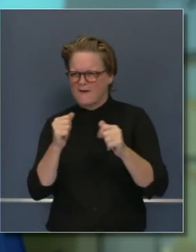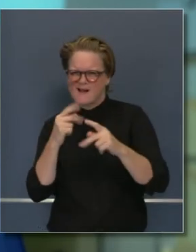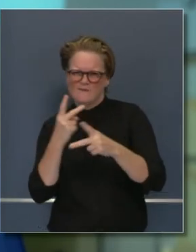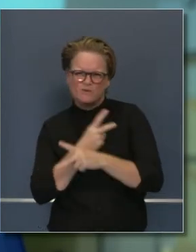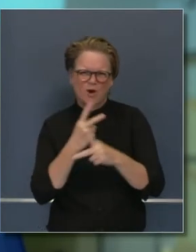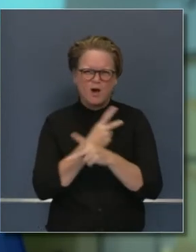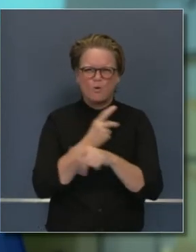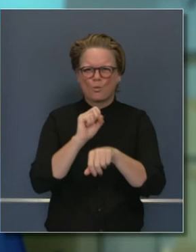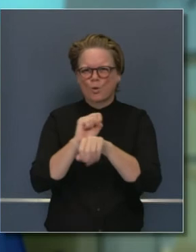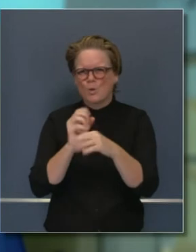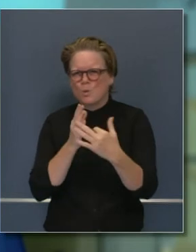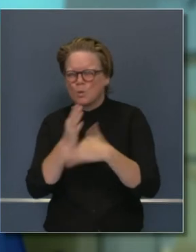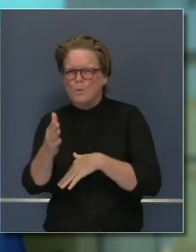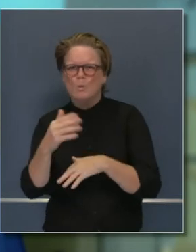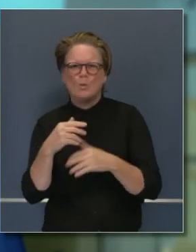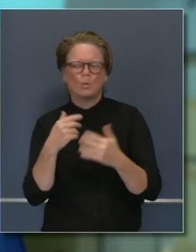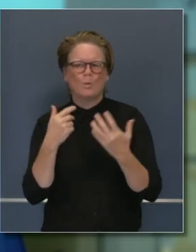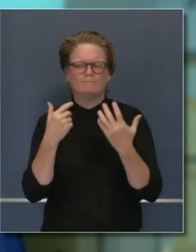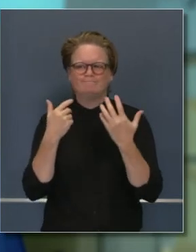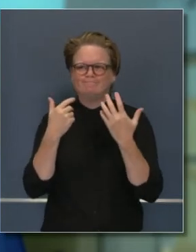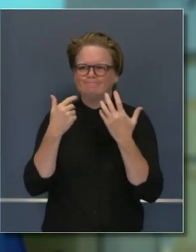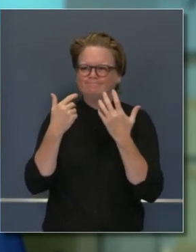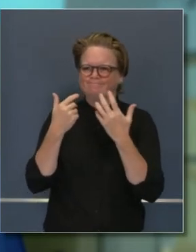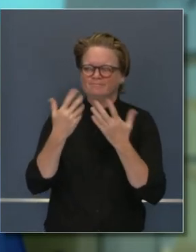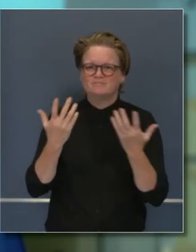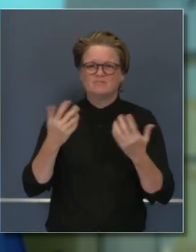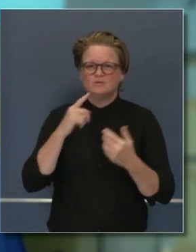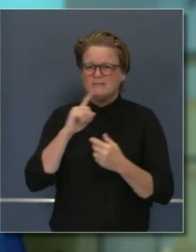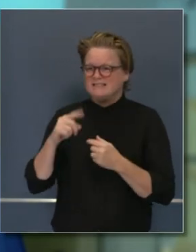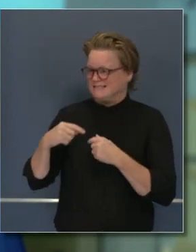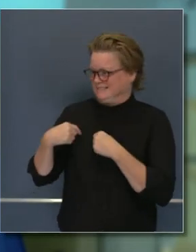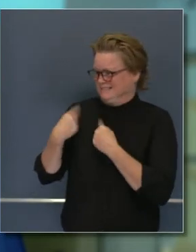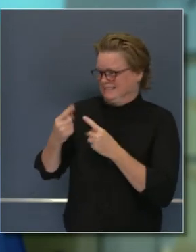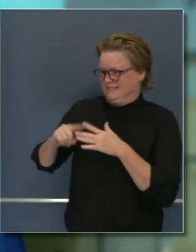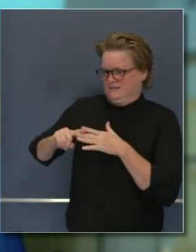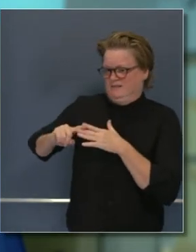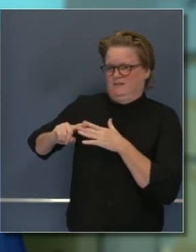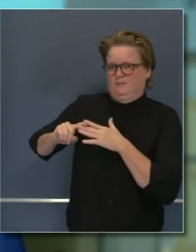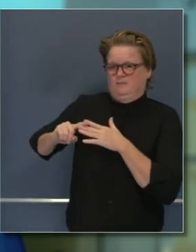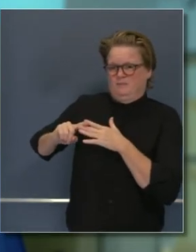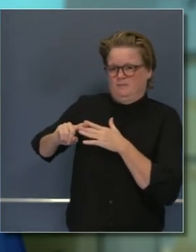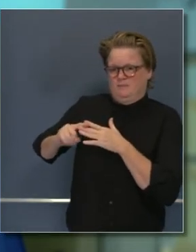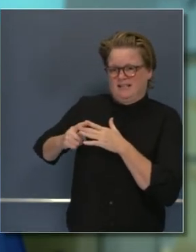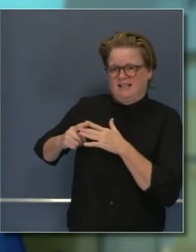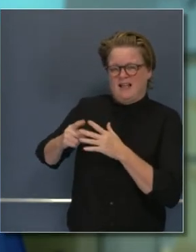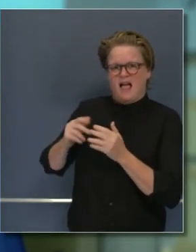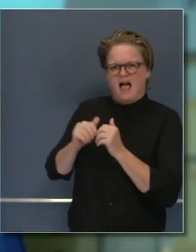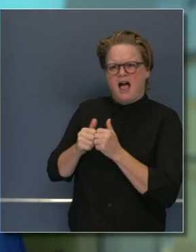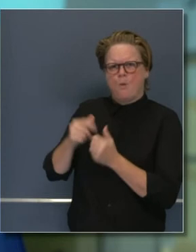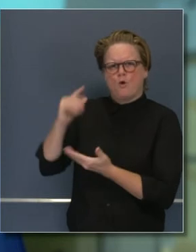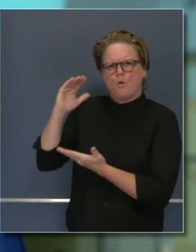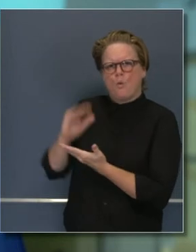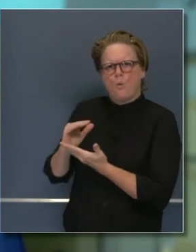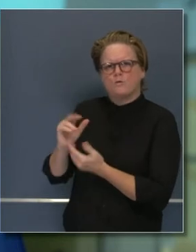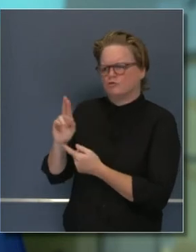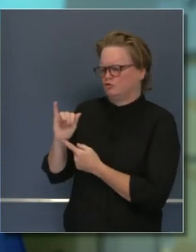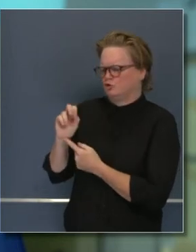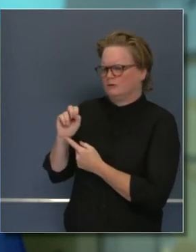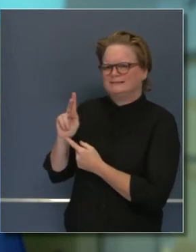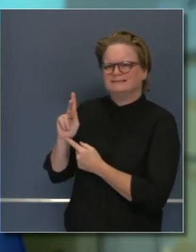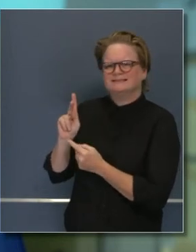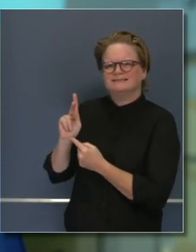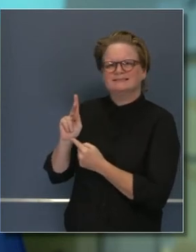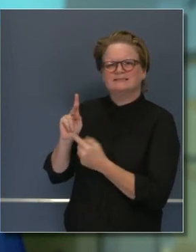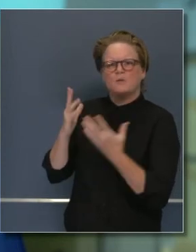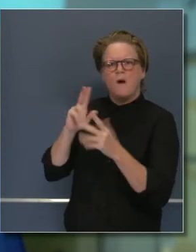seguimos trabajando en ellos, tratando de entender mejor todas las cosas de las que hemos hablado desde el inicio. Actividades de menor riesgo,